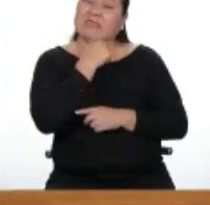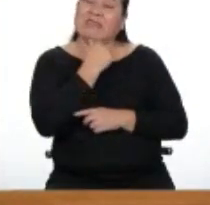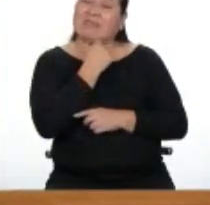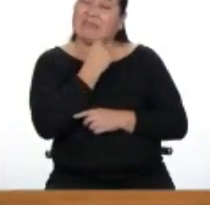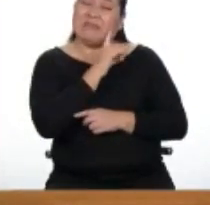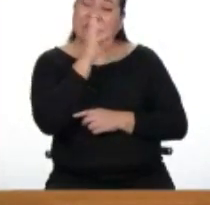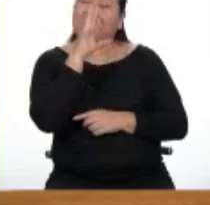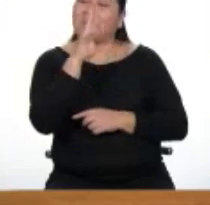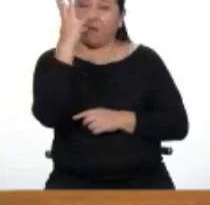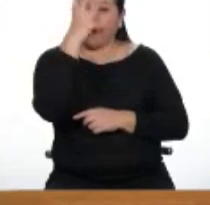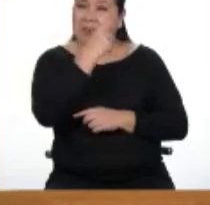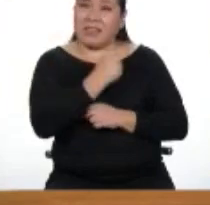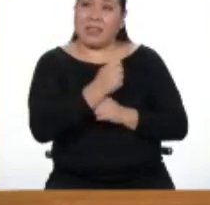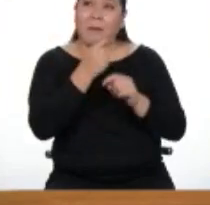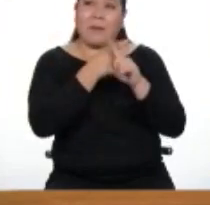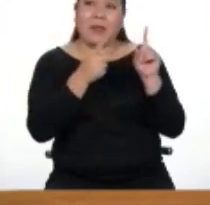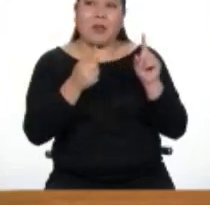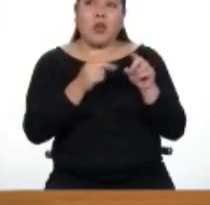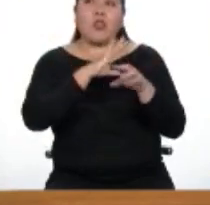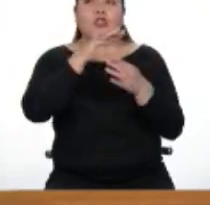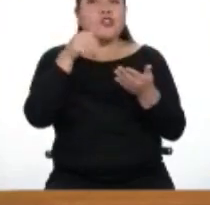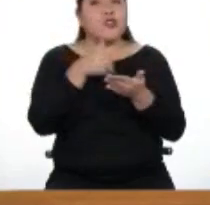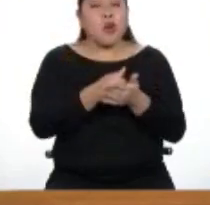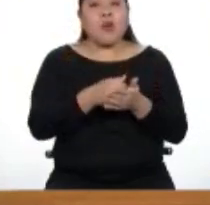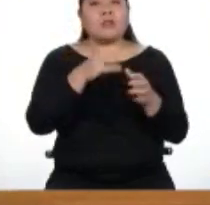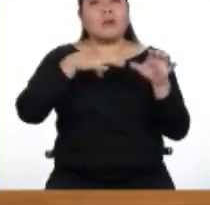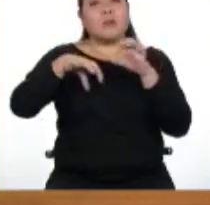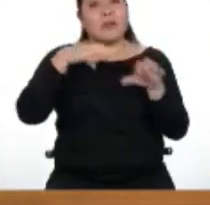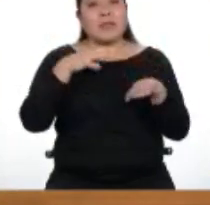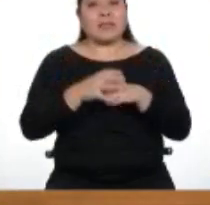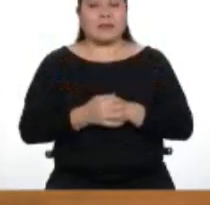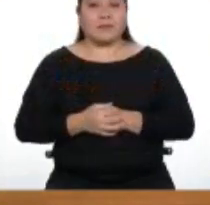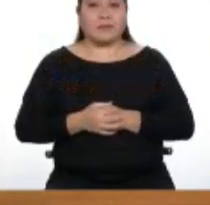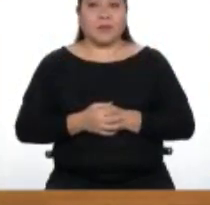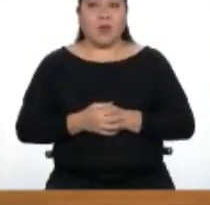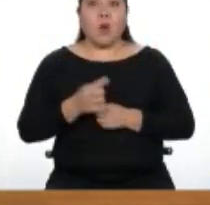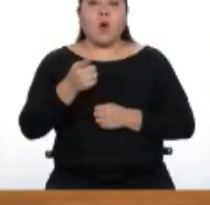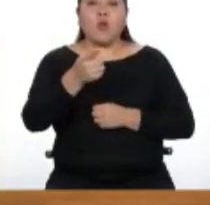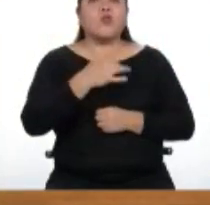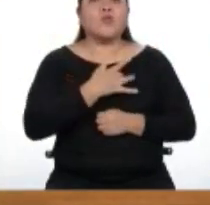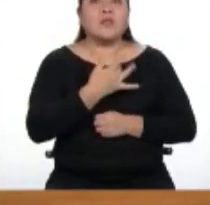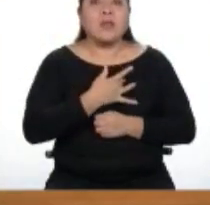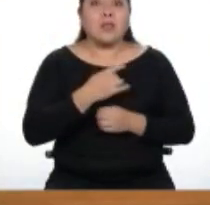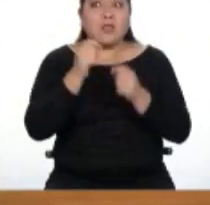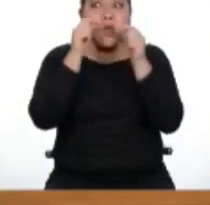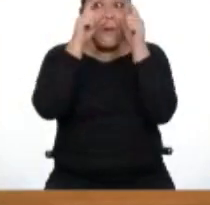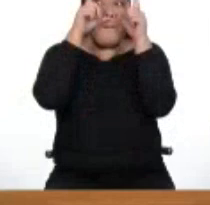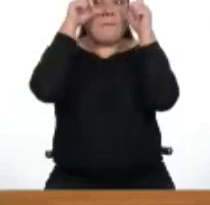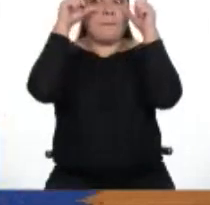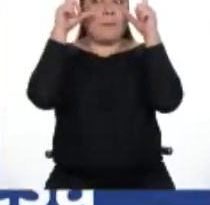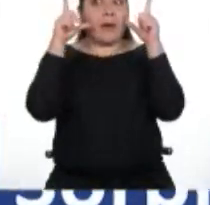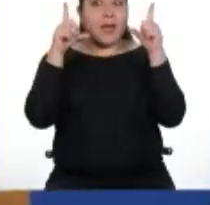pero todos tenemos que hacerla. Cuando sentimos sorpresa, por ejemplo, cuando el gobierno